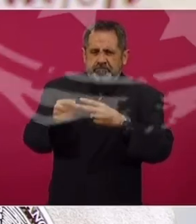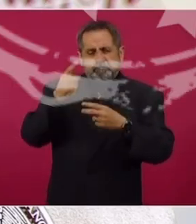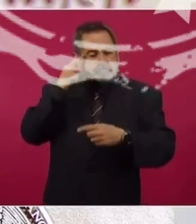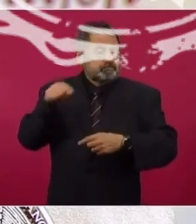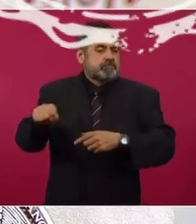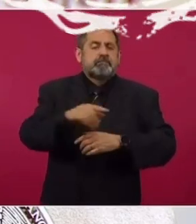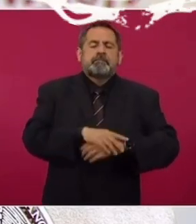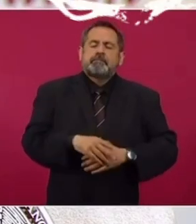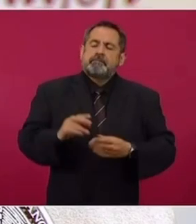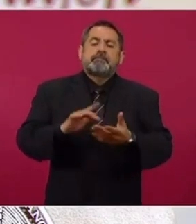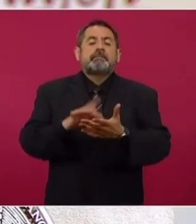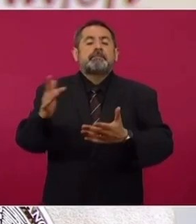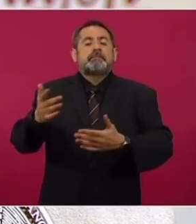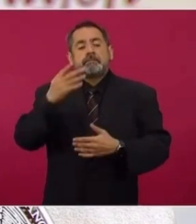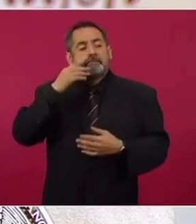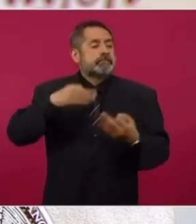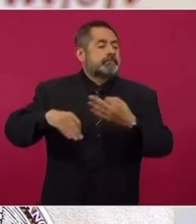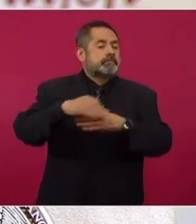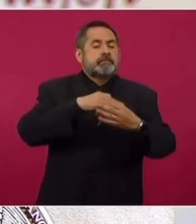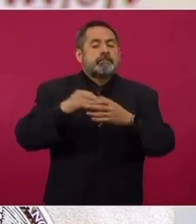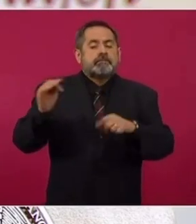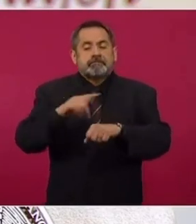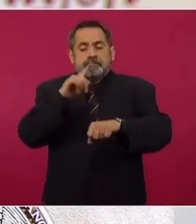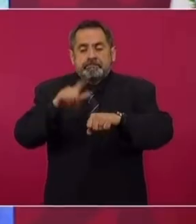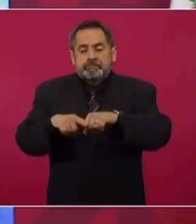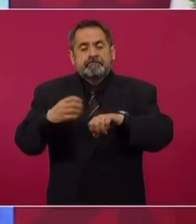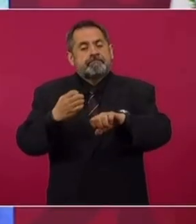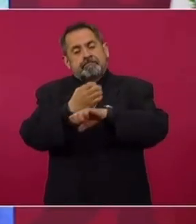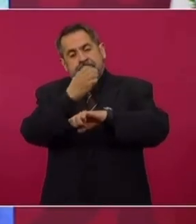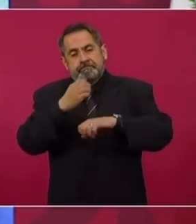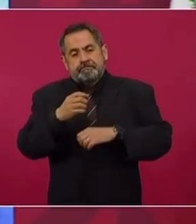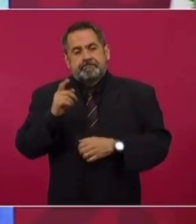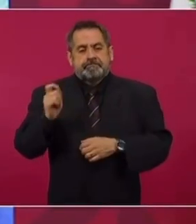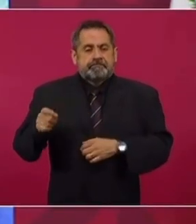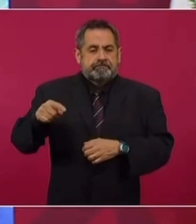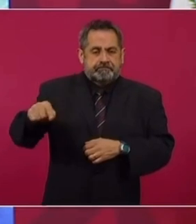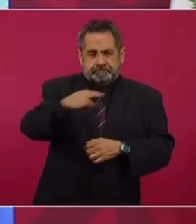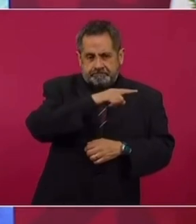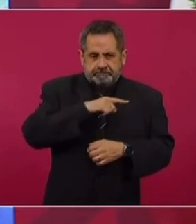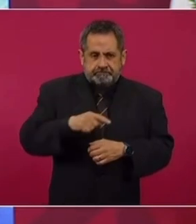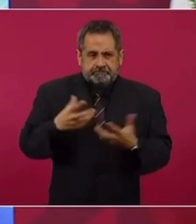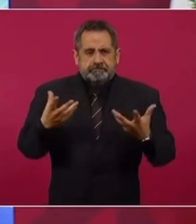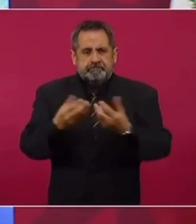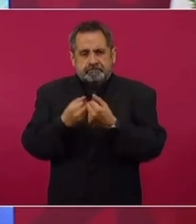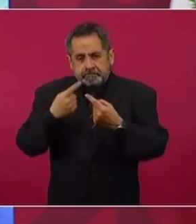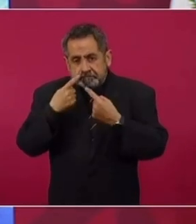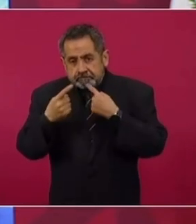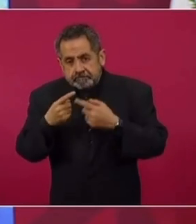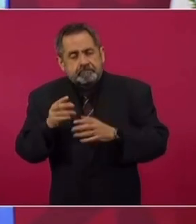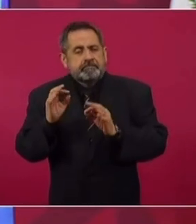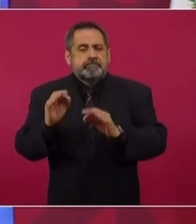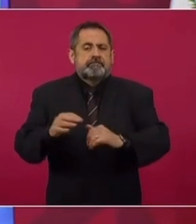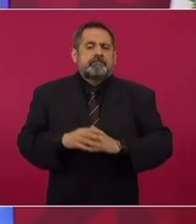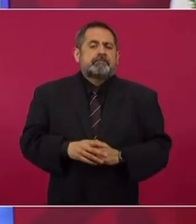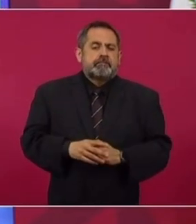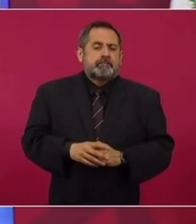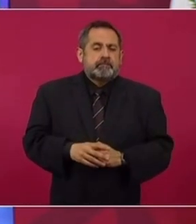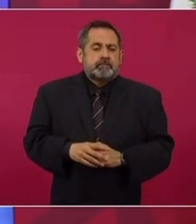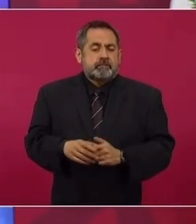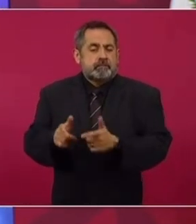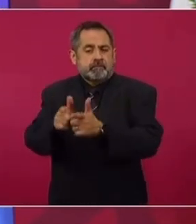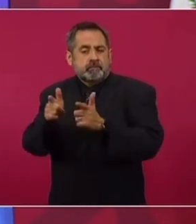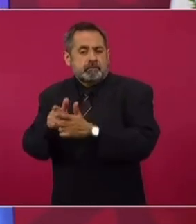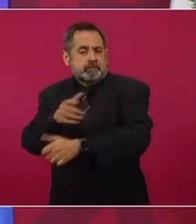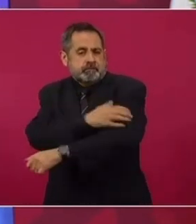Muchas gracias a todas las instancias federales, estatales que acompañan este esfuerzo, a las brigadas